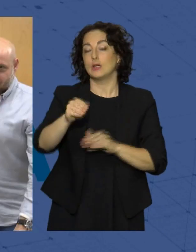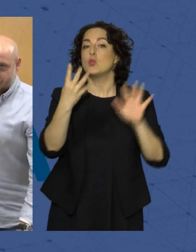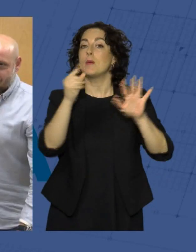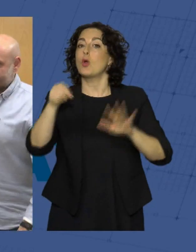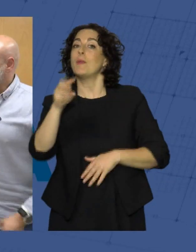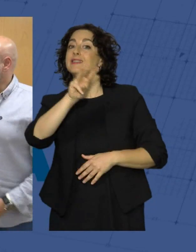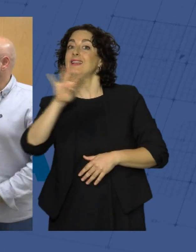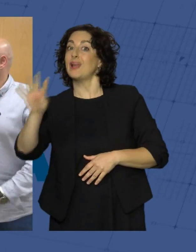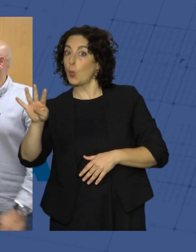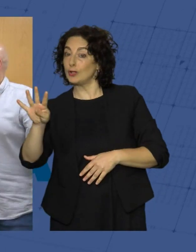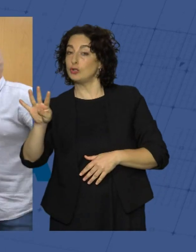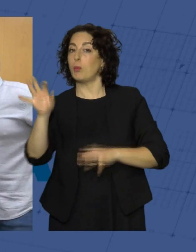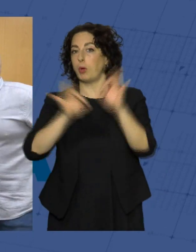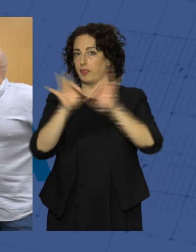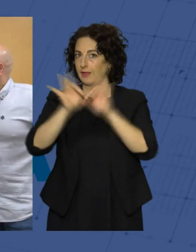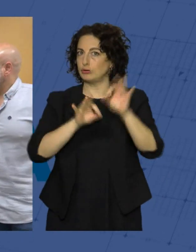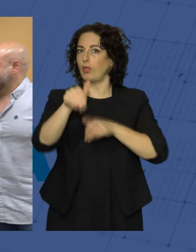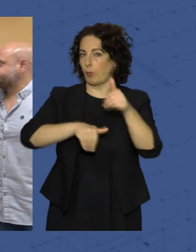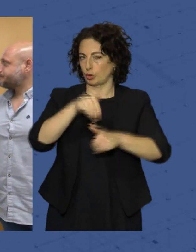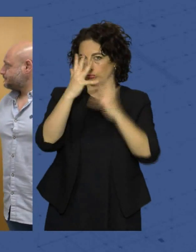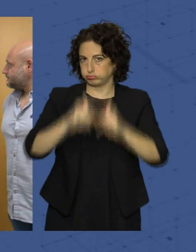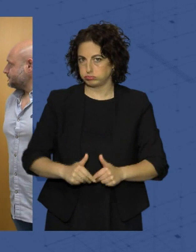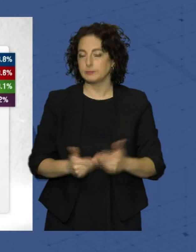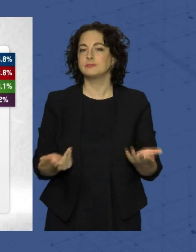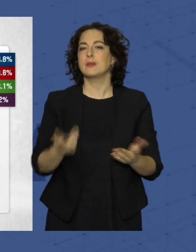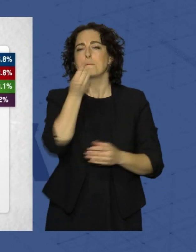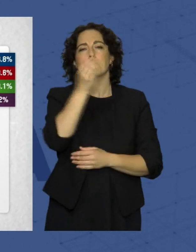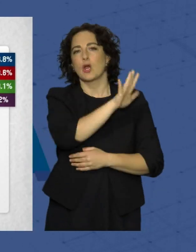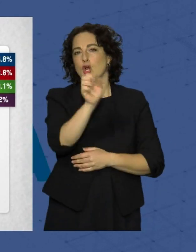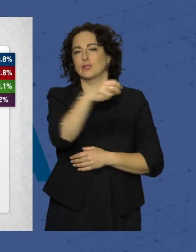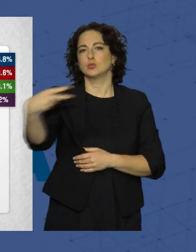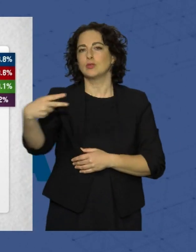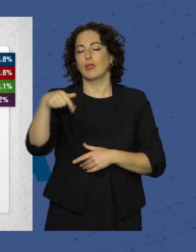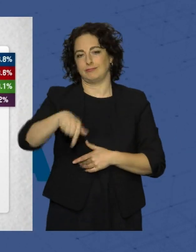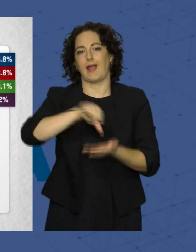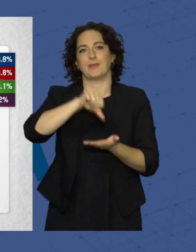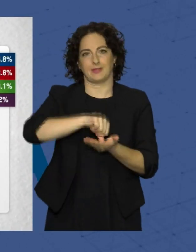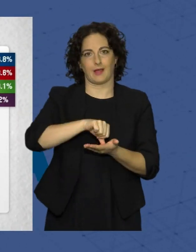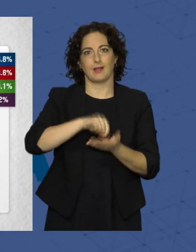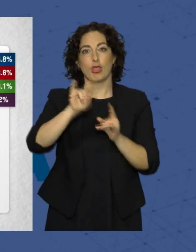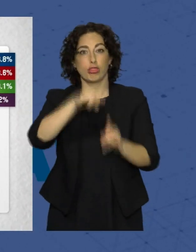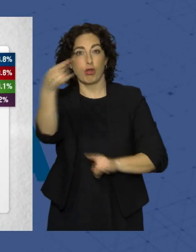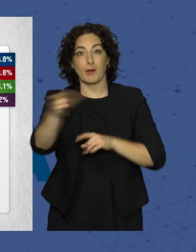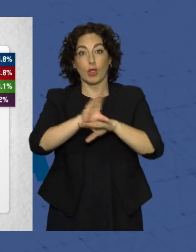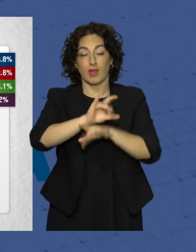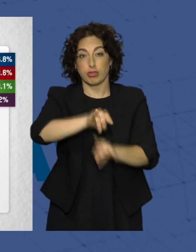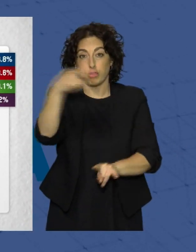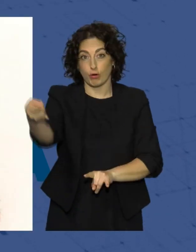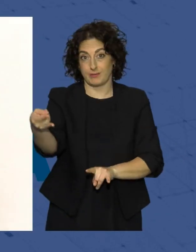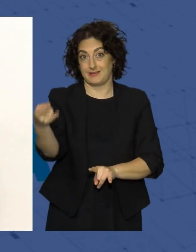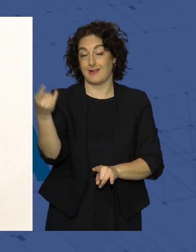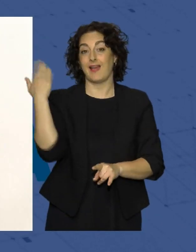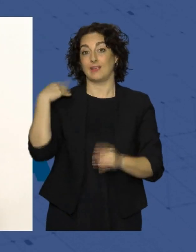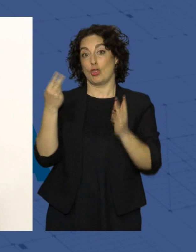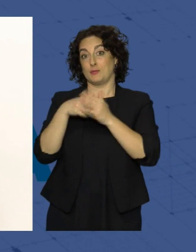% del porcentaje de votos escrutados. Su mejor resultado lo firma en la capital, doblando el número de concejales obtenidos en el